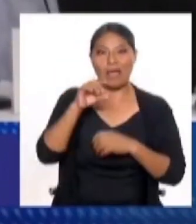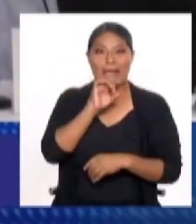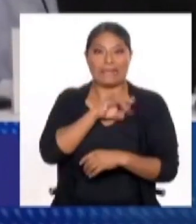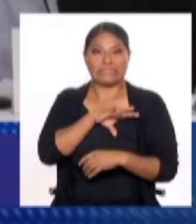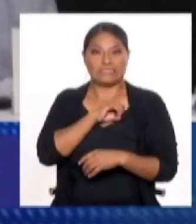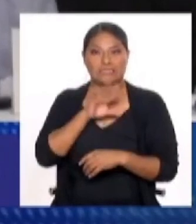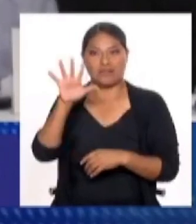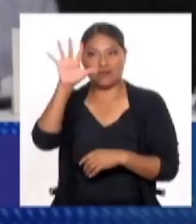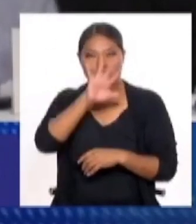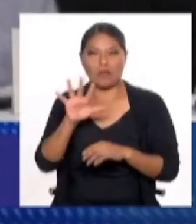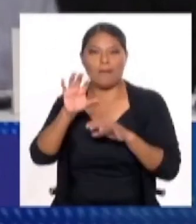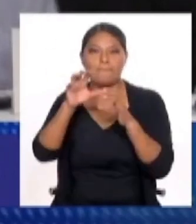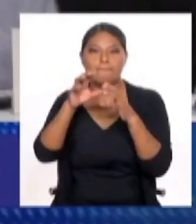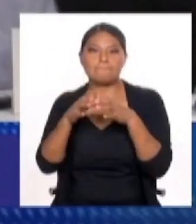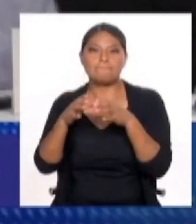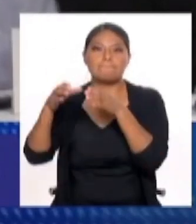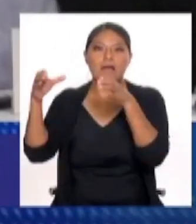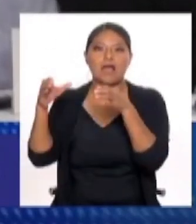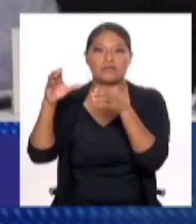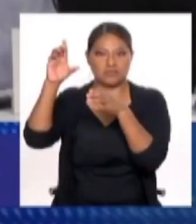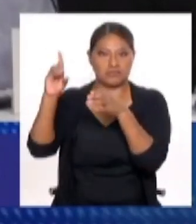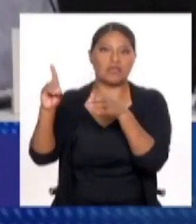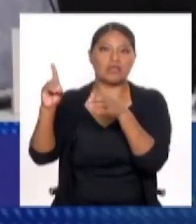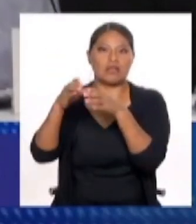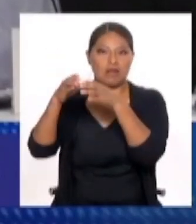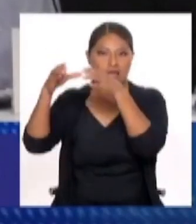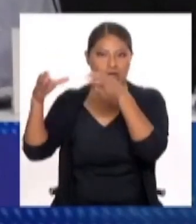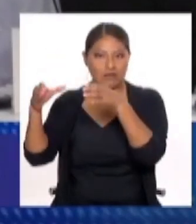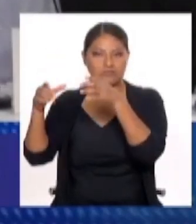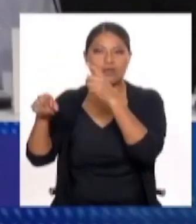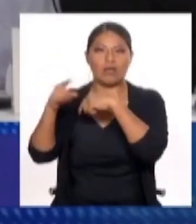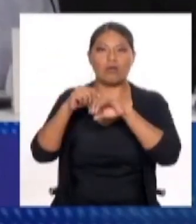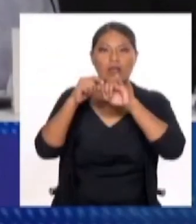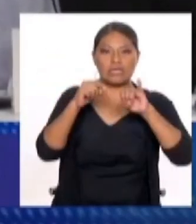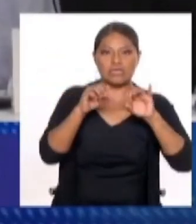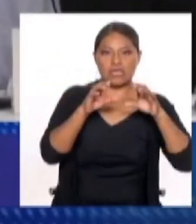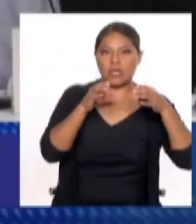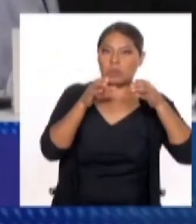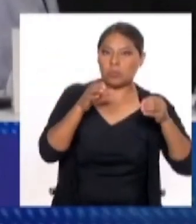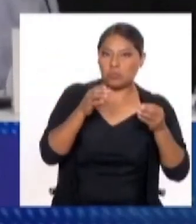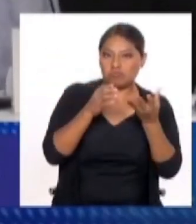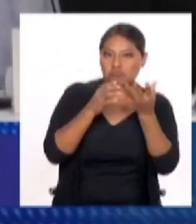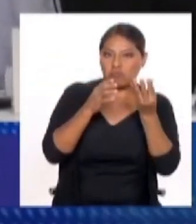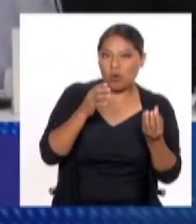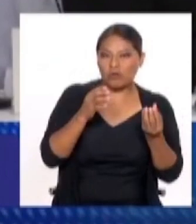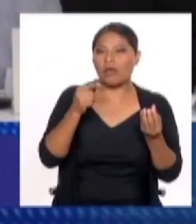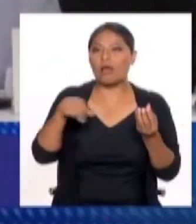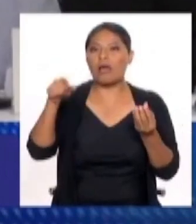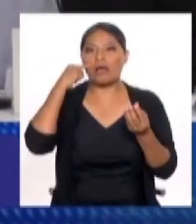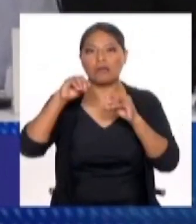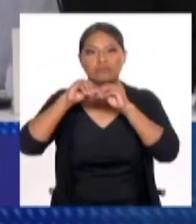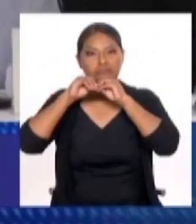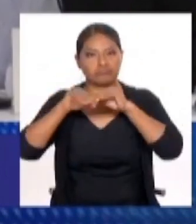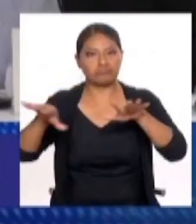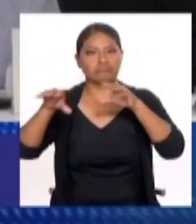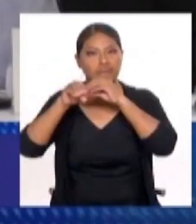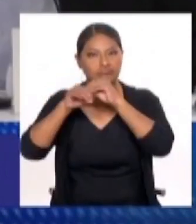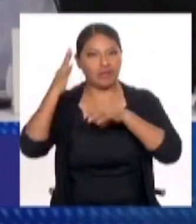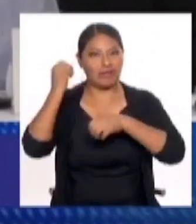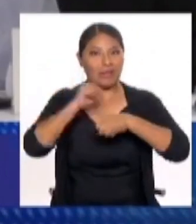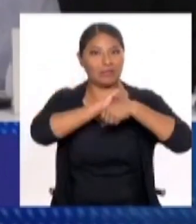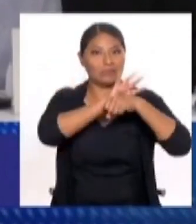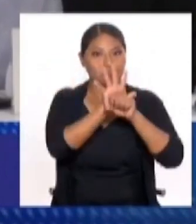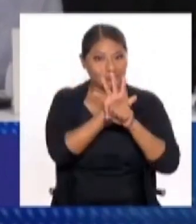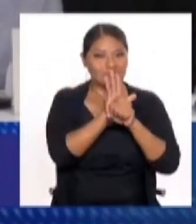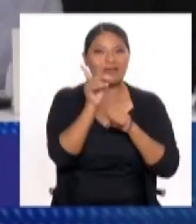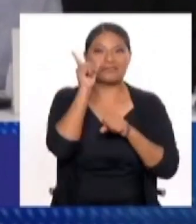aparecido en distintos países, en estos escenarios de múltiples crisis migratorias, económicas, la pandemia fue, en fin, otro